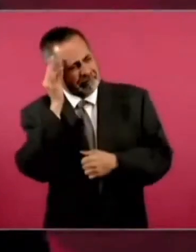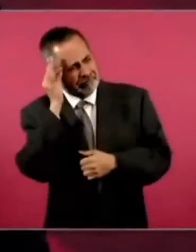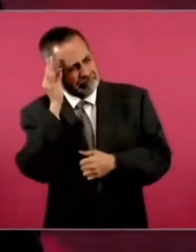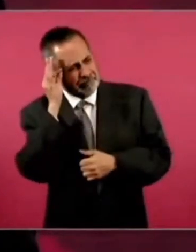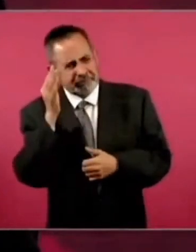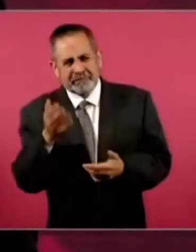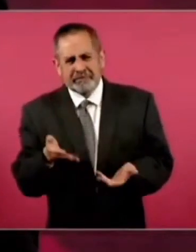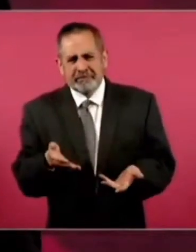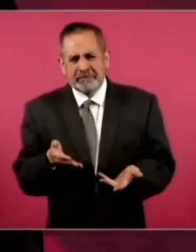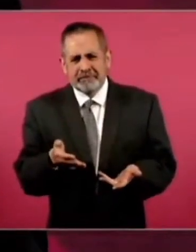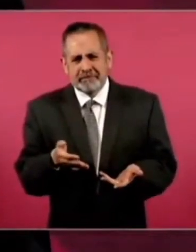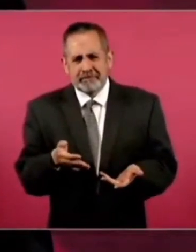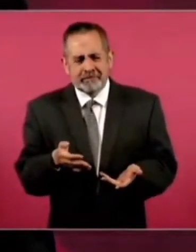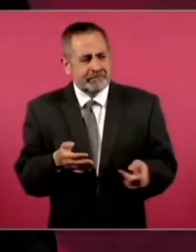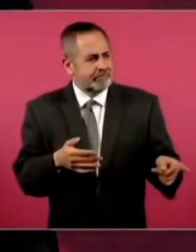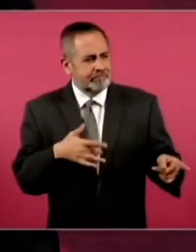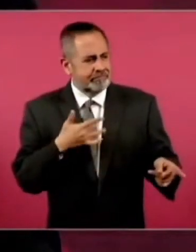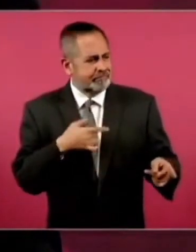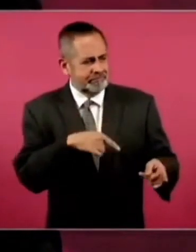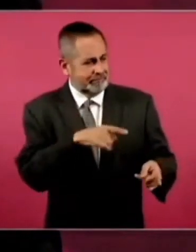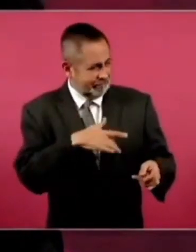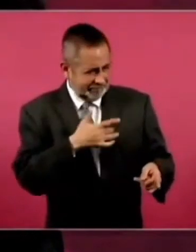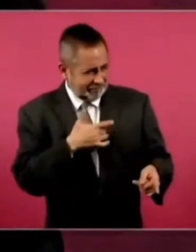Pues se van a sentir muy mal.